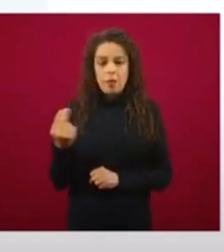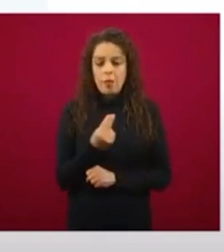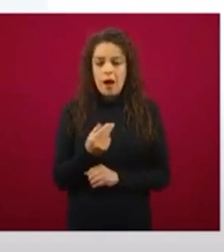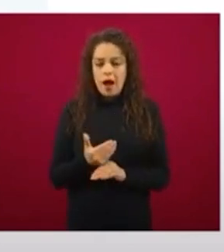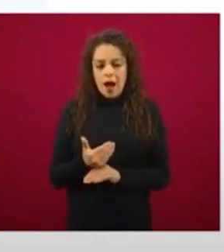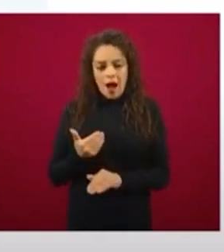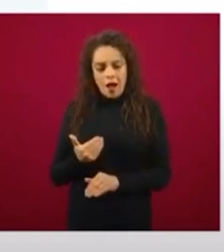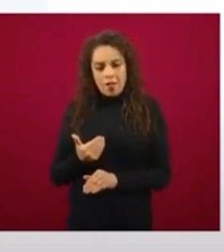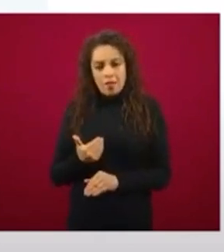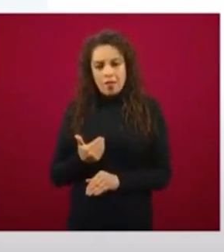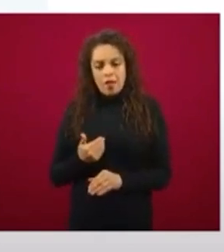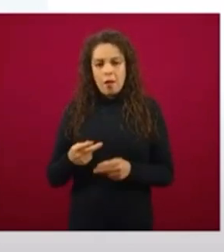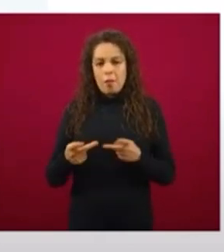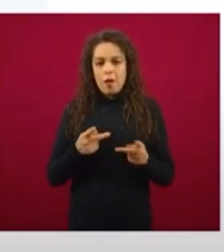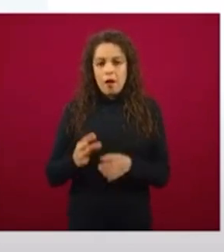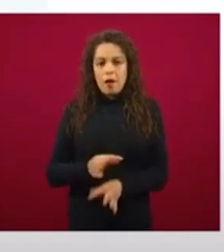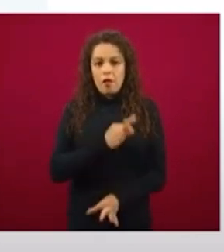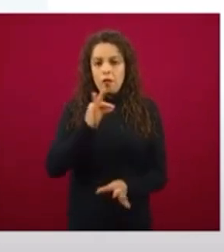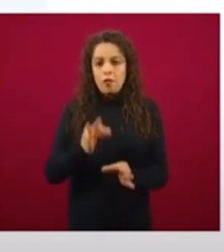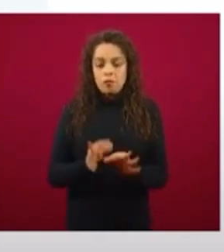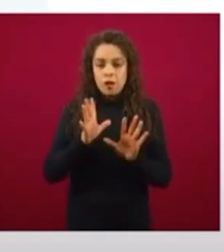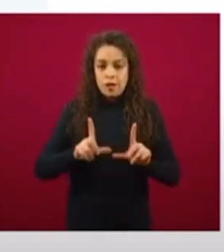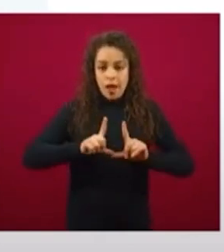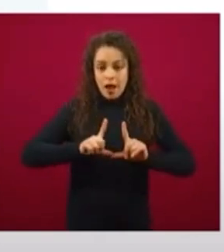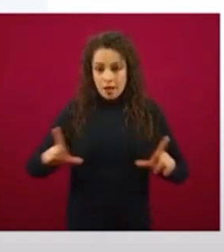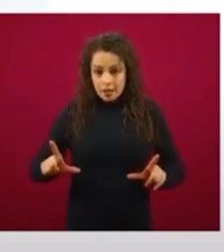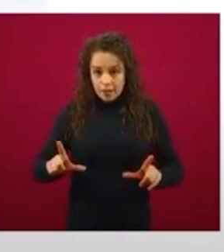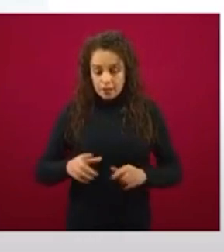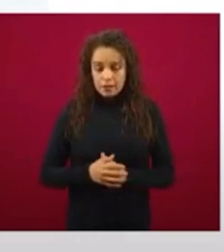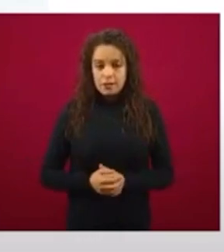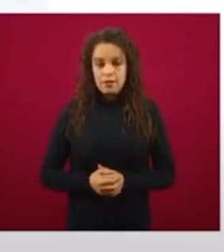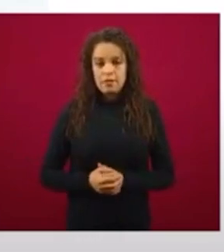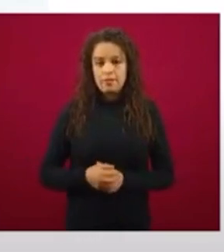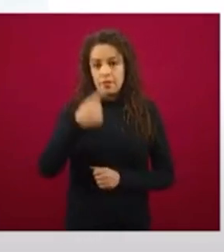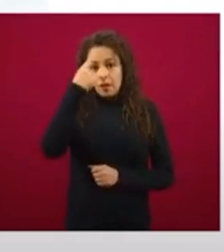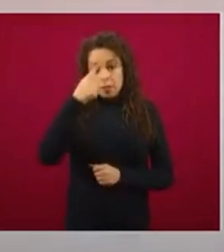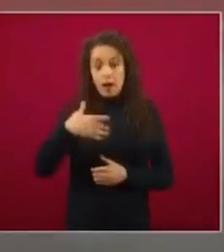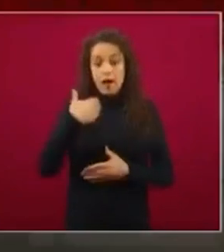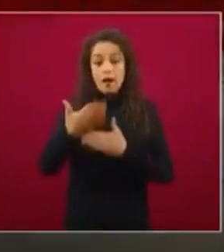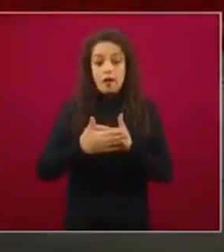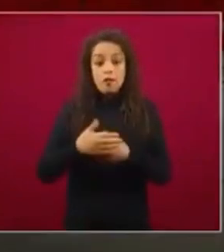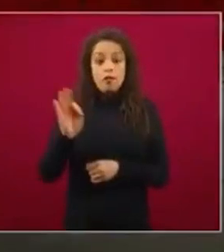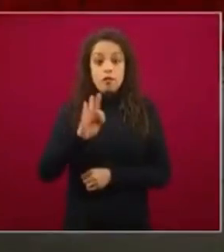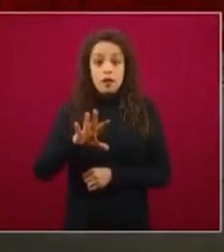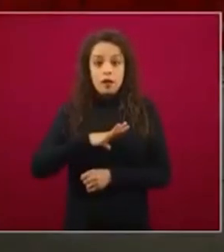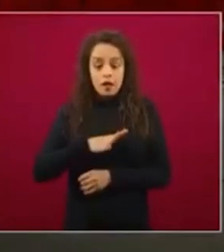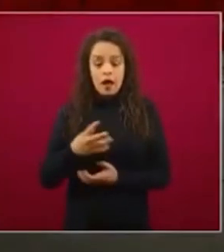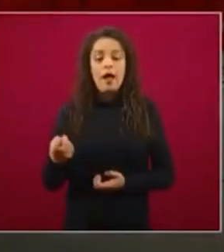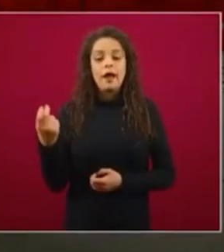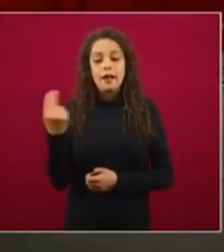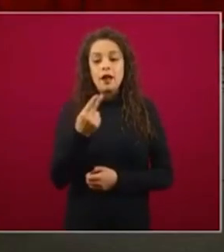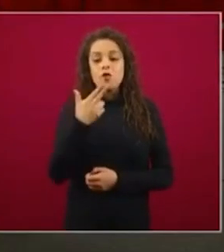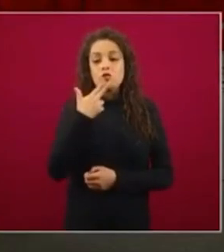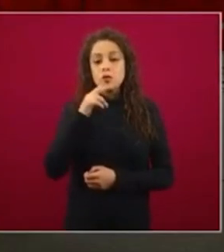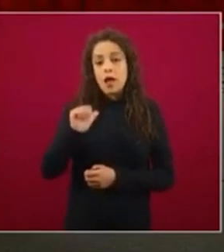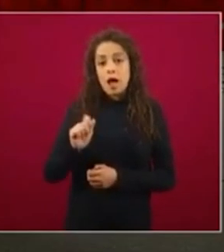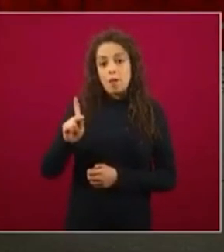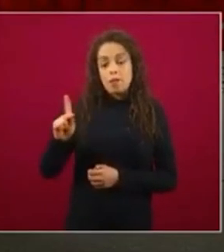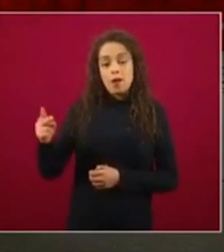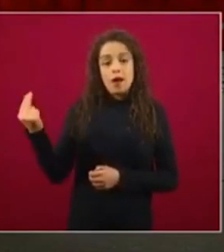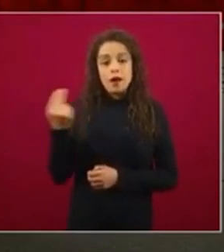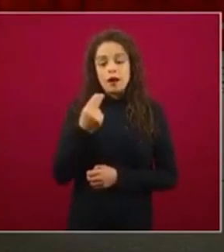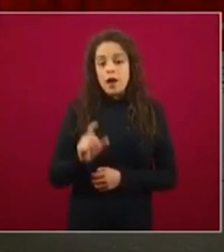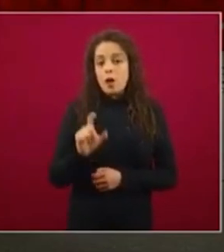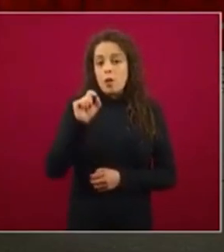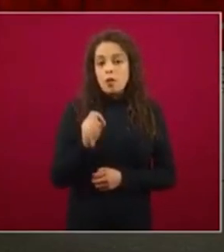sucediendo y para nuestro país, eso sucede las 24 horas del día, los siete días de la semana. Nuestra plataforma tiene que